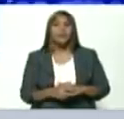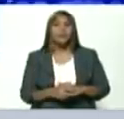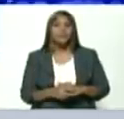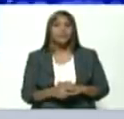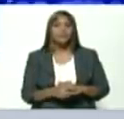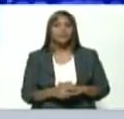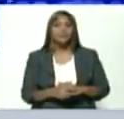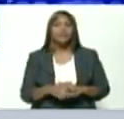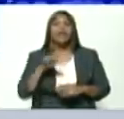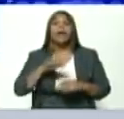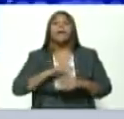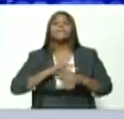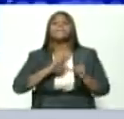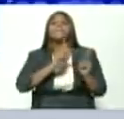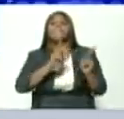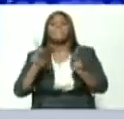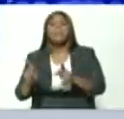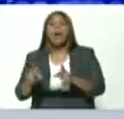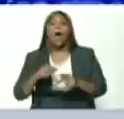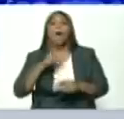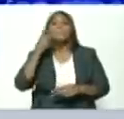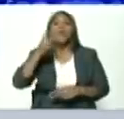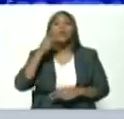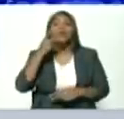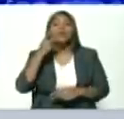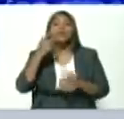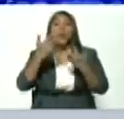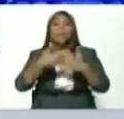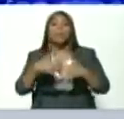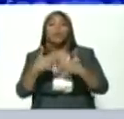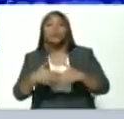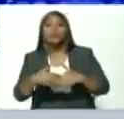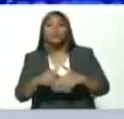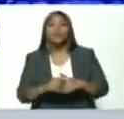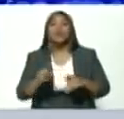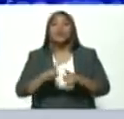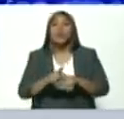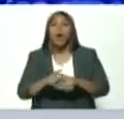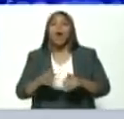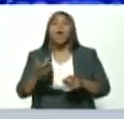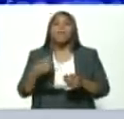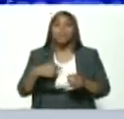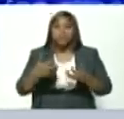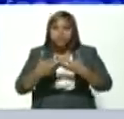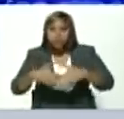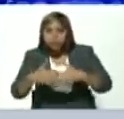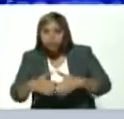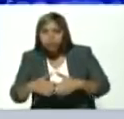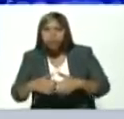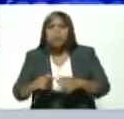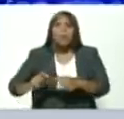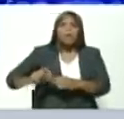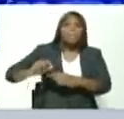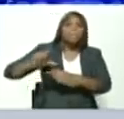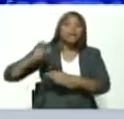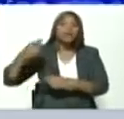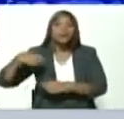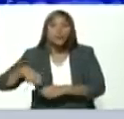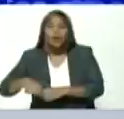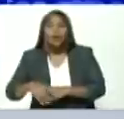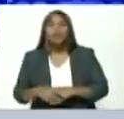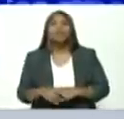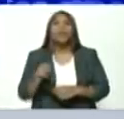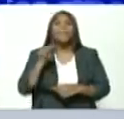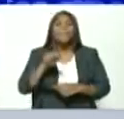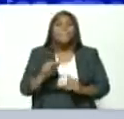político y productivo fundamental para la recuperación económica para la recuperación del salario del ingreso de la familia creo que por